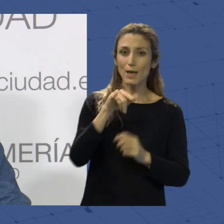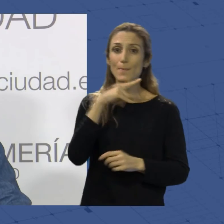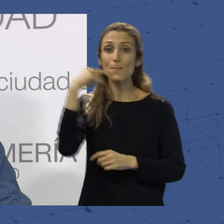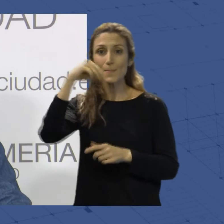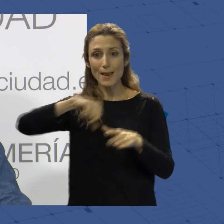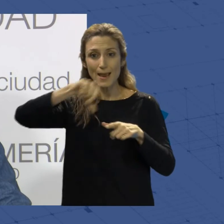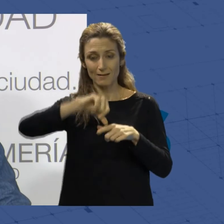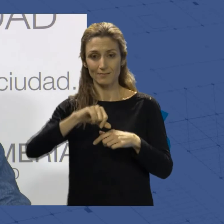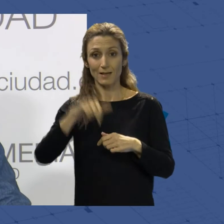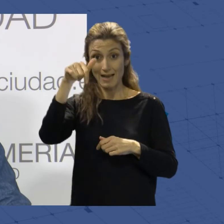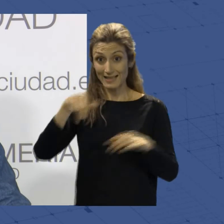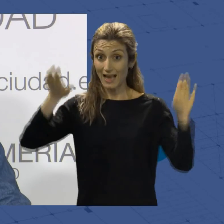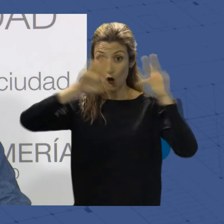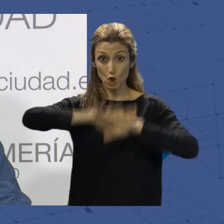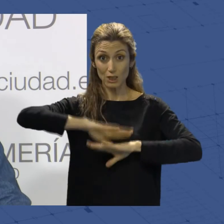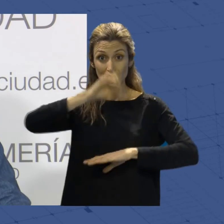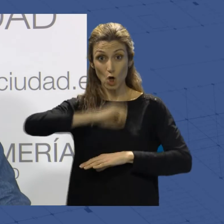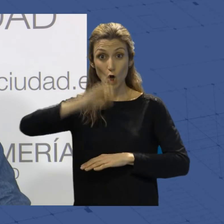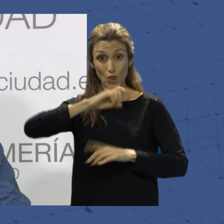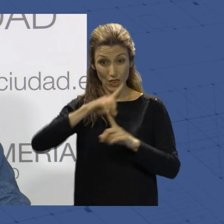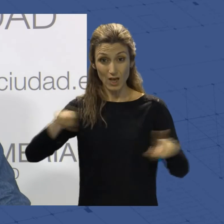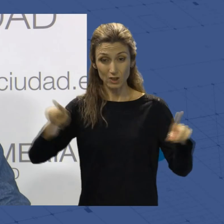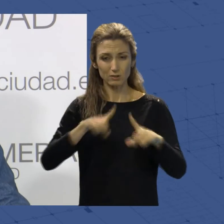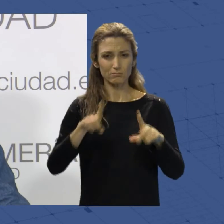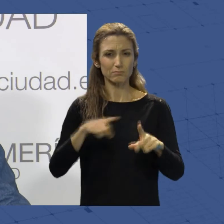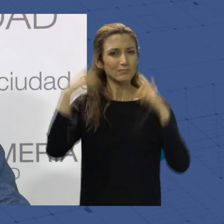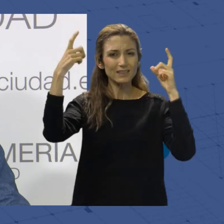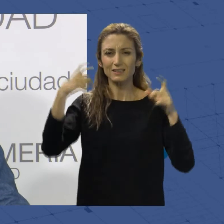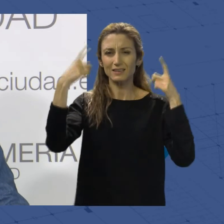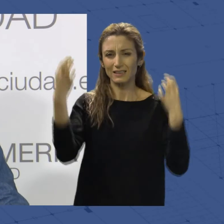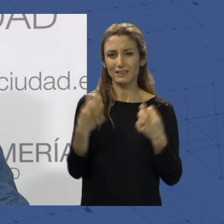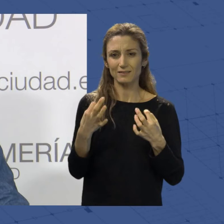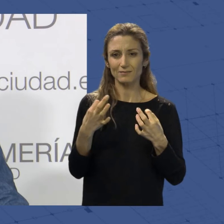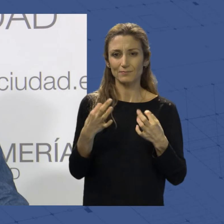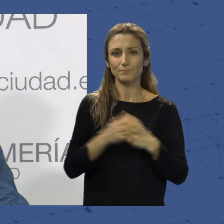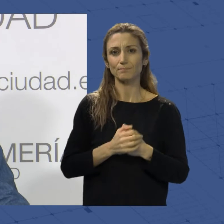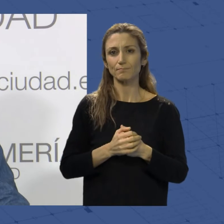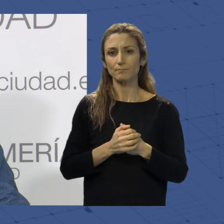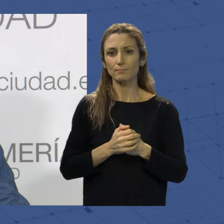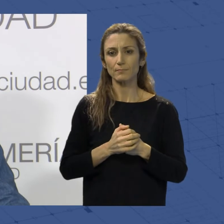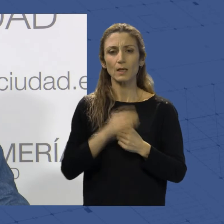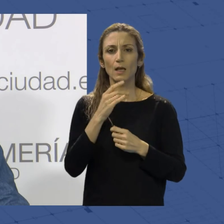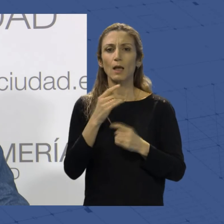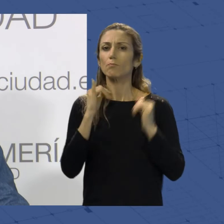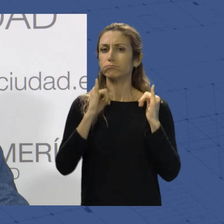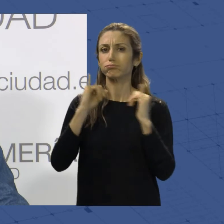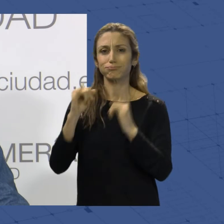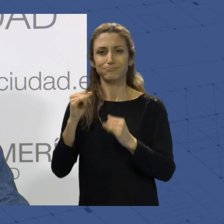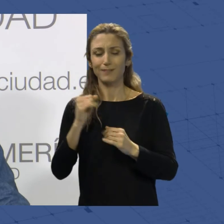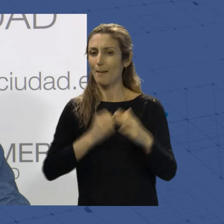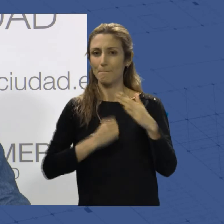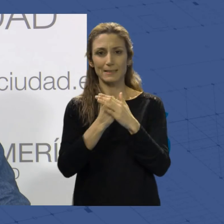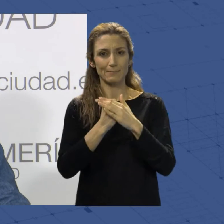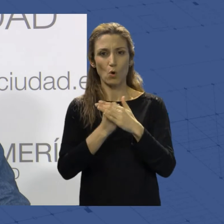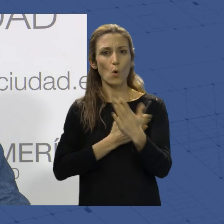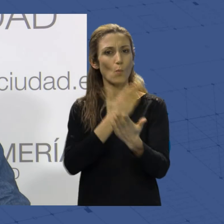El concierto de esta noche vamos a intentar que sea lo más entretenido posible. Llevamos una propuesta